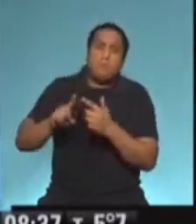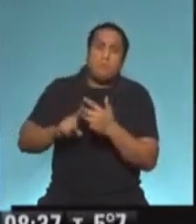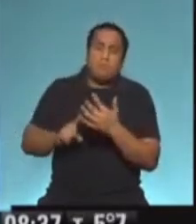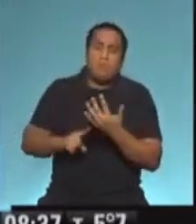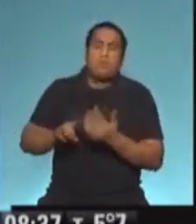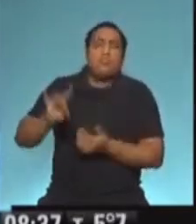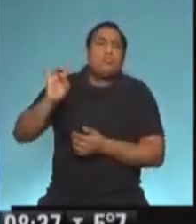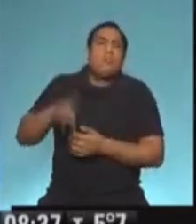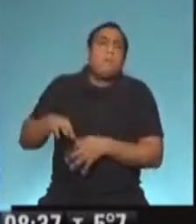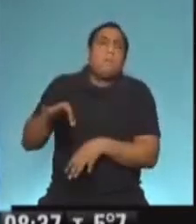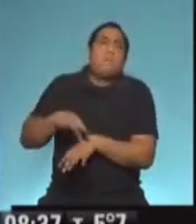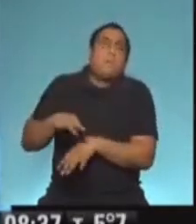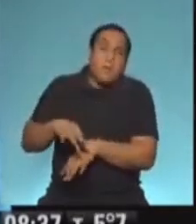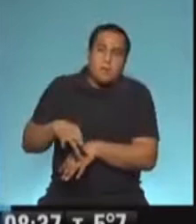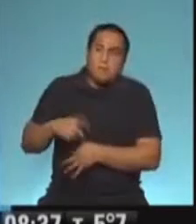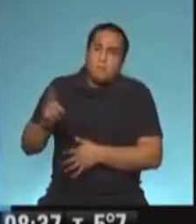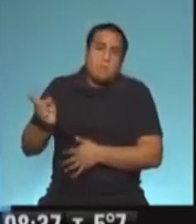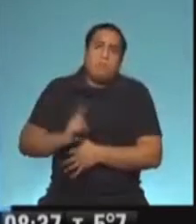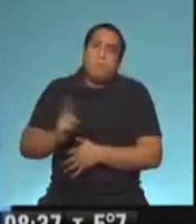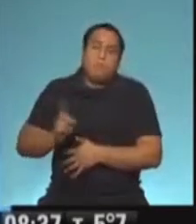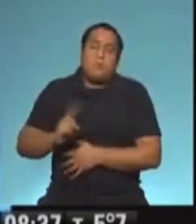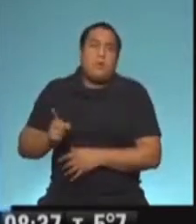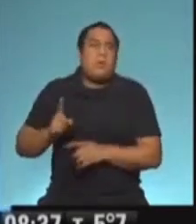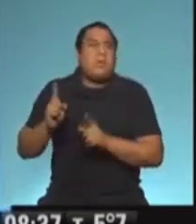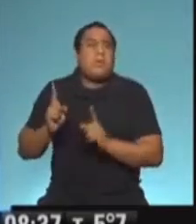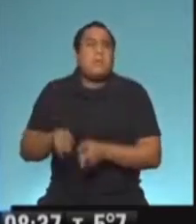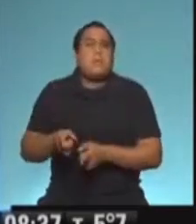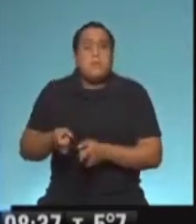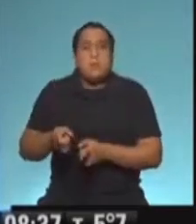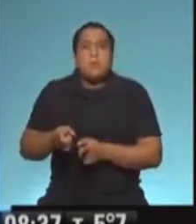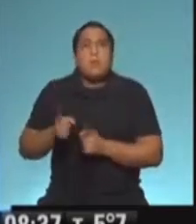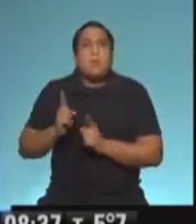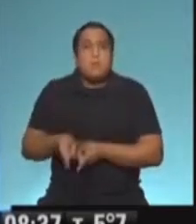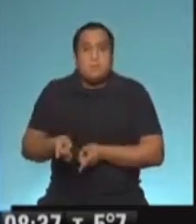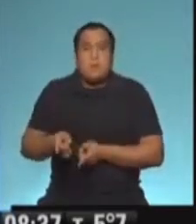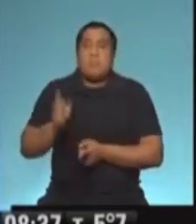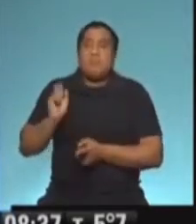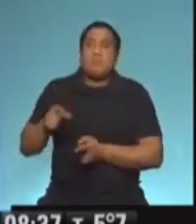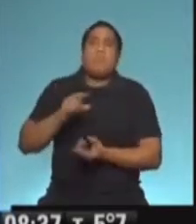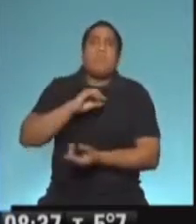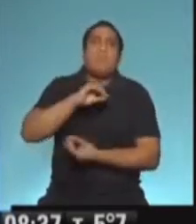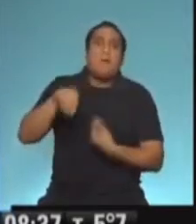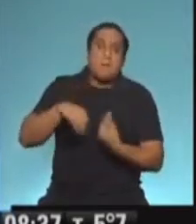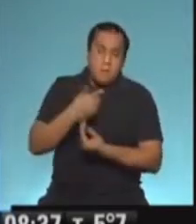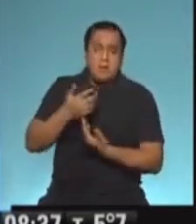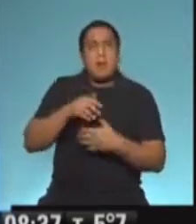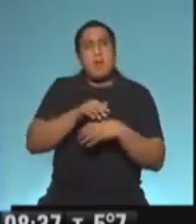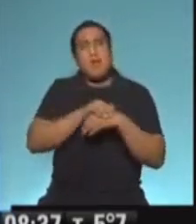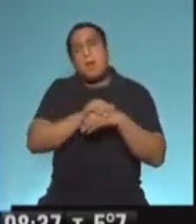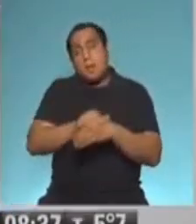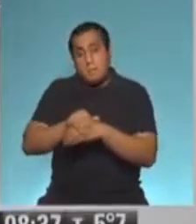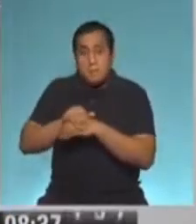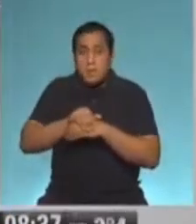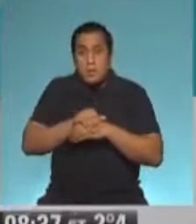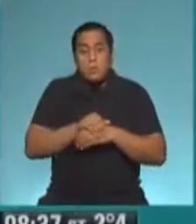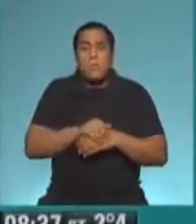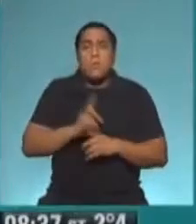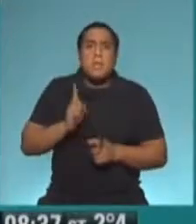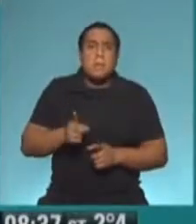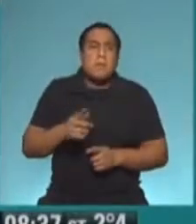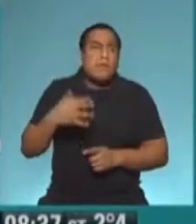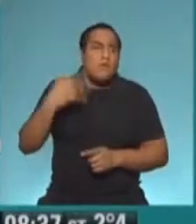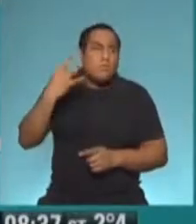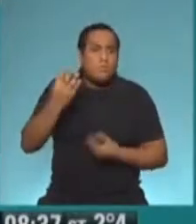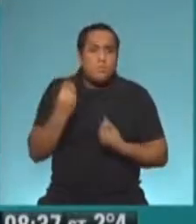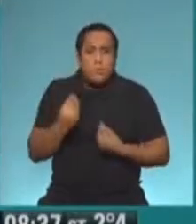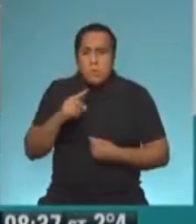la enfermedad en sí mismo, sino todo lo que tiene que ver con sus familias, con sus amigos, con la incertidumbre,